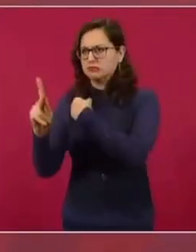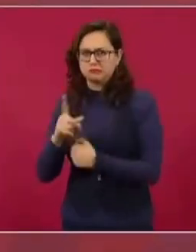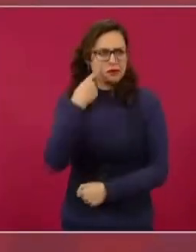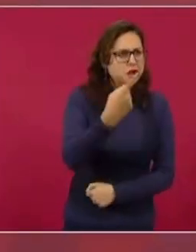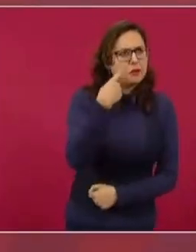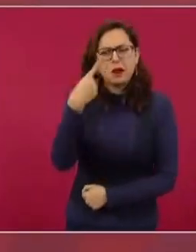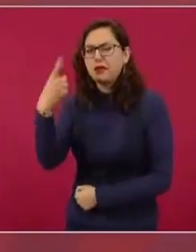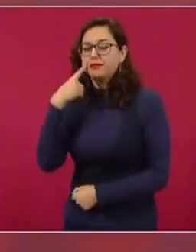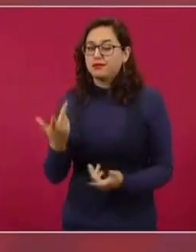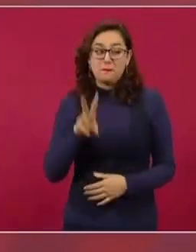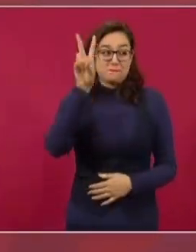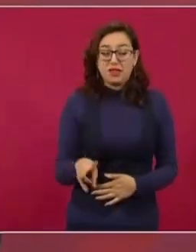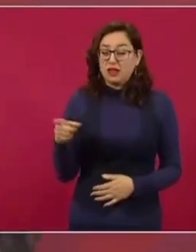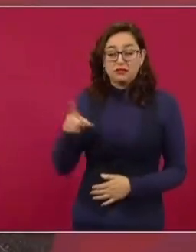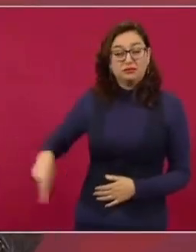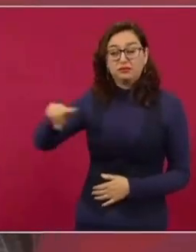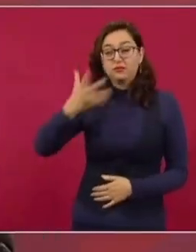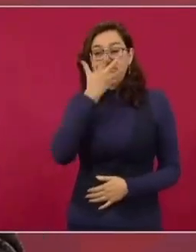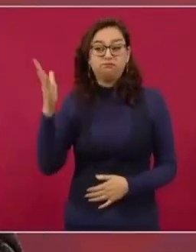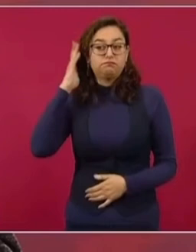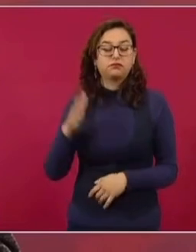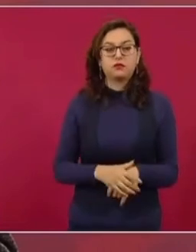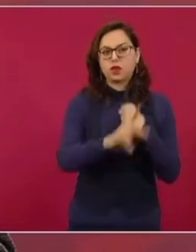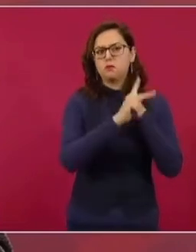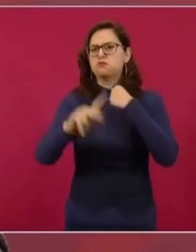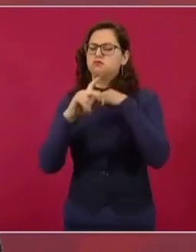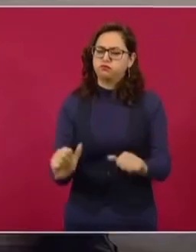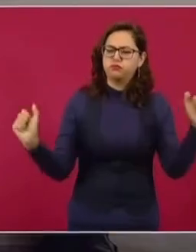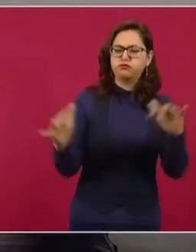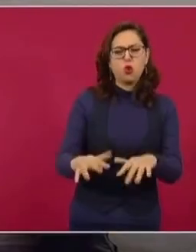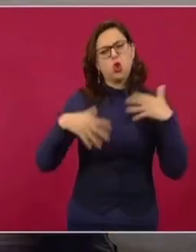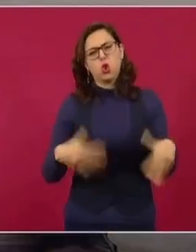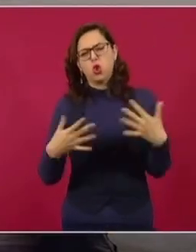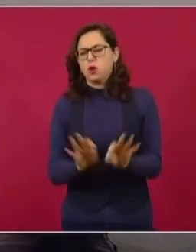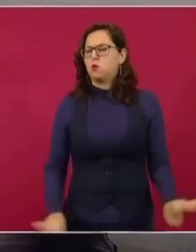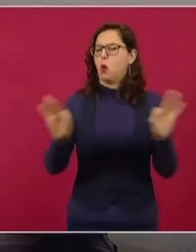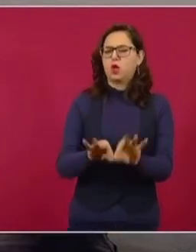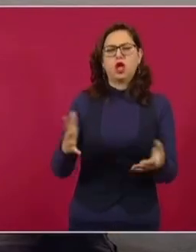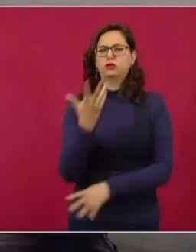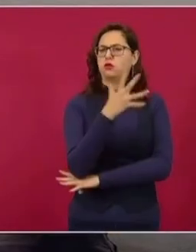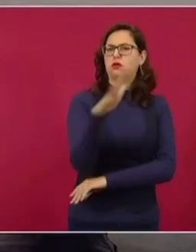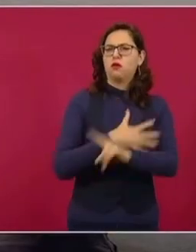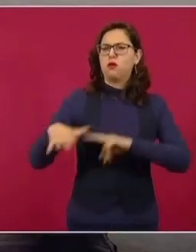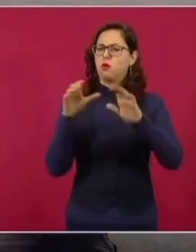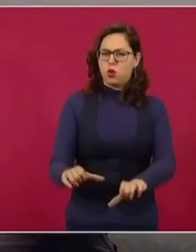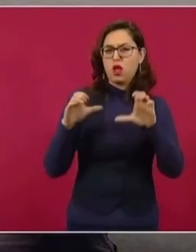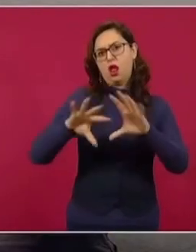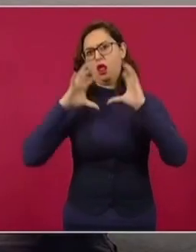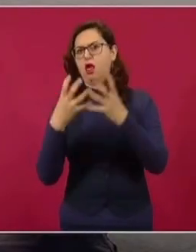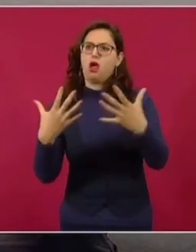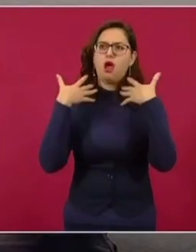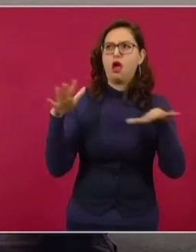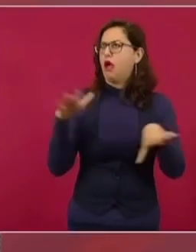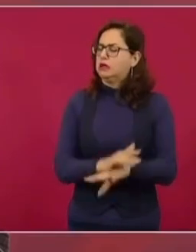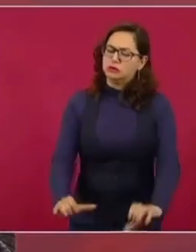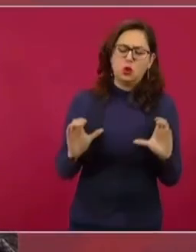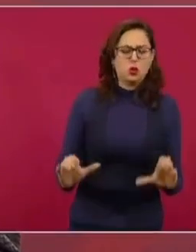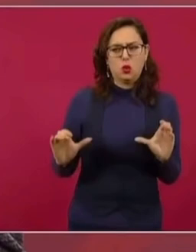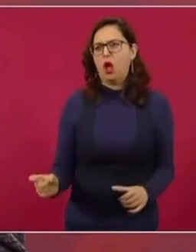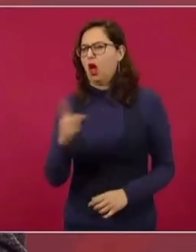Cumbres para la defensa del medio ambiente, para evitar el cambio climático. Pero por el otro lado, autorización